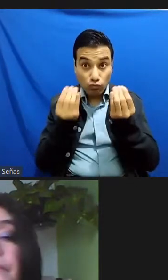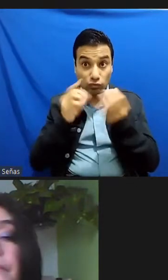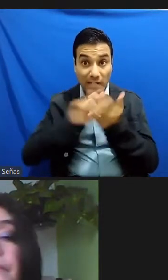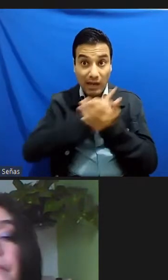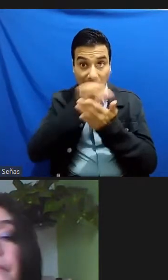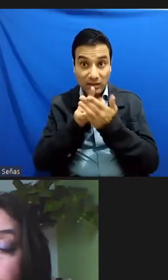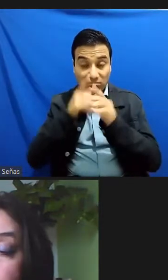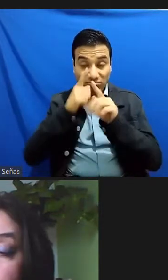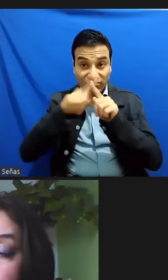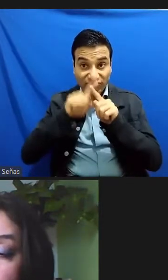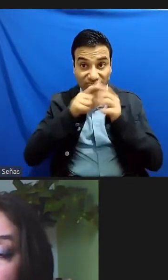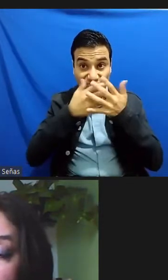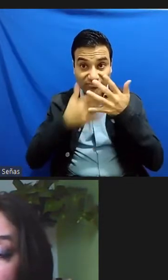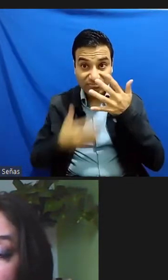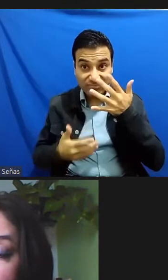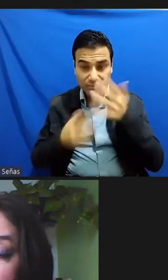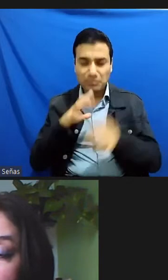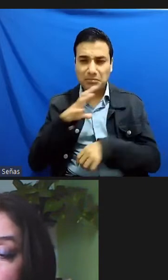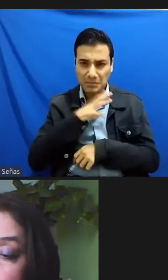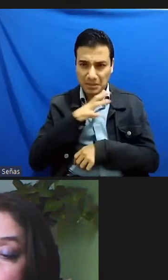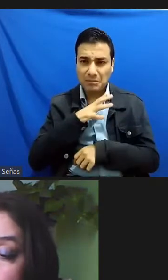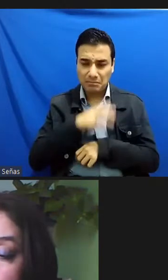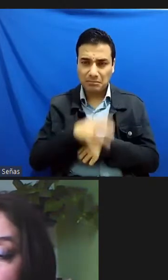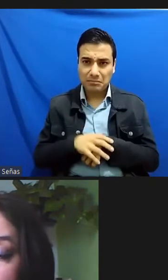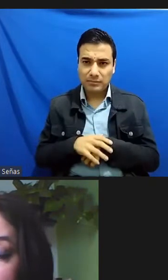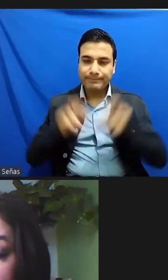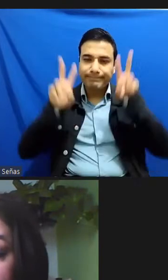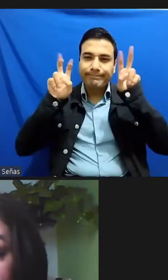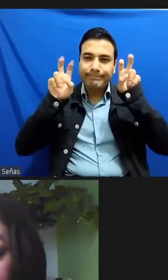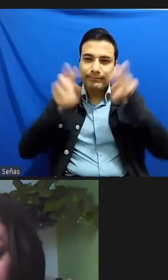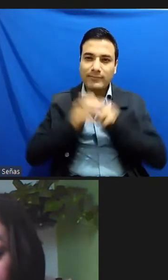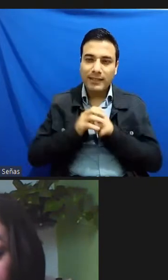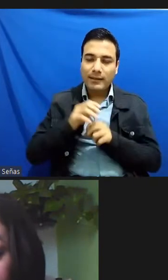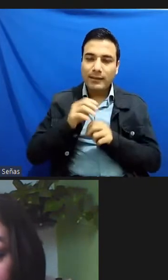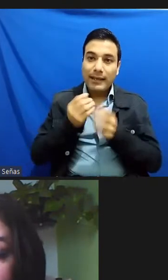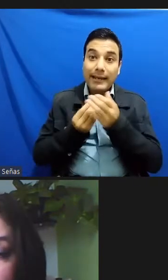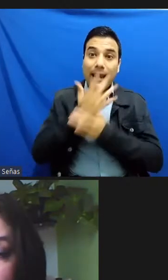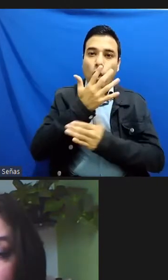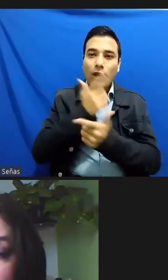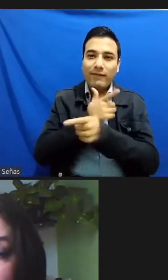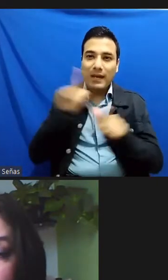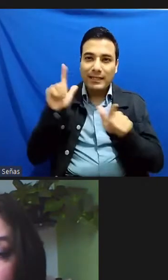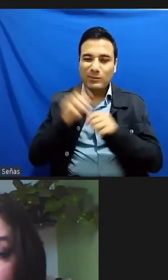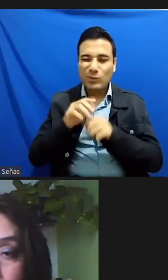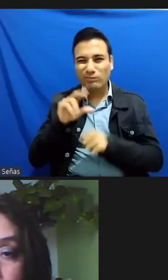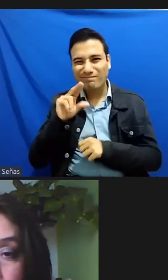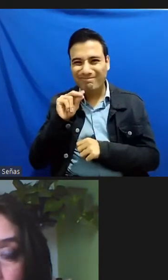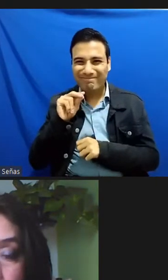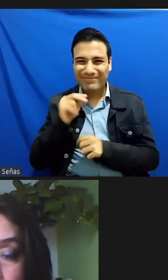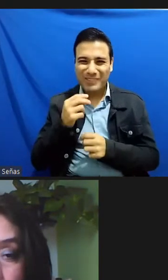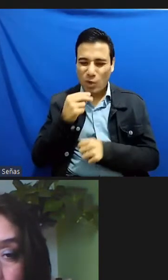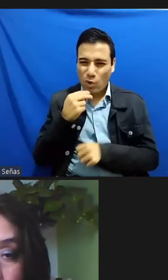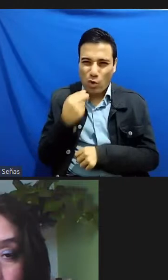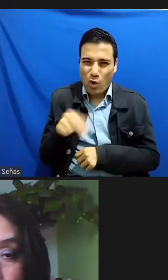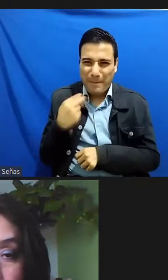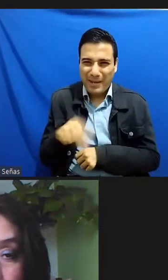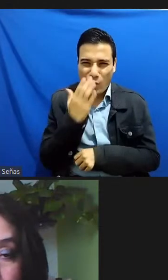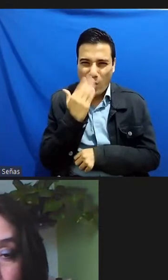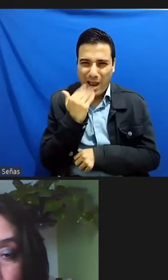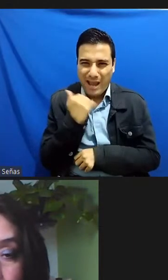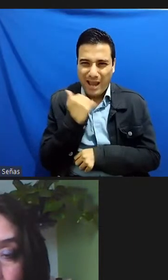basadas en este neoliberalismo que ya ni siquiera es neoliberalismo no hay un nombre para nombrar